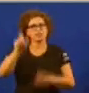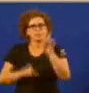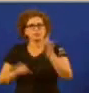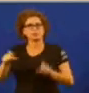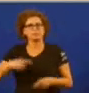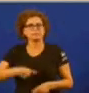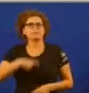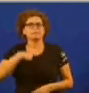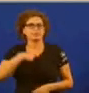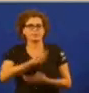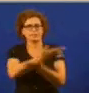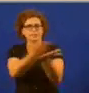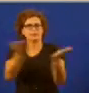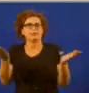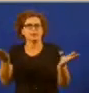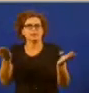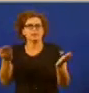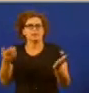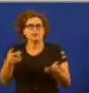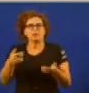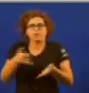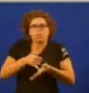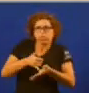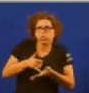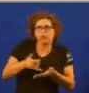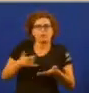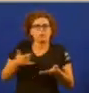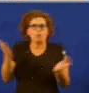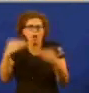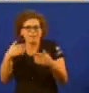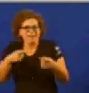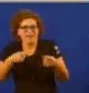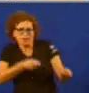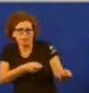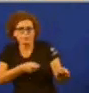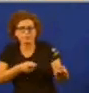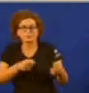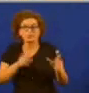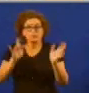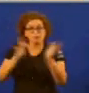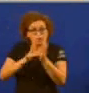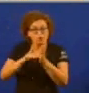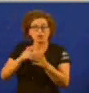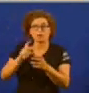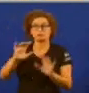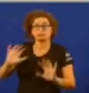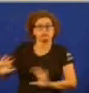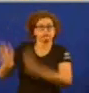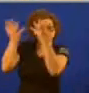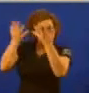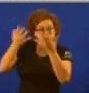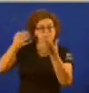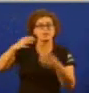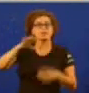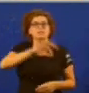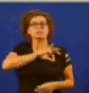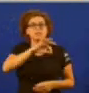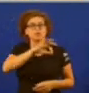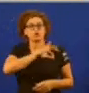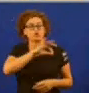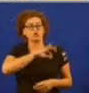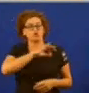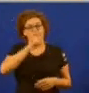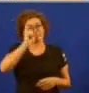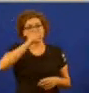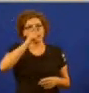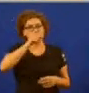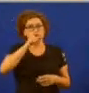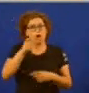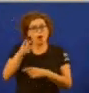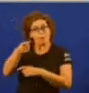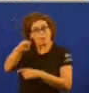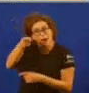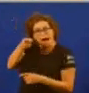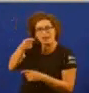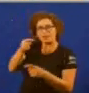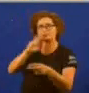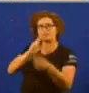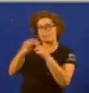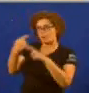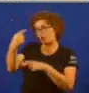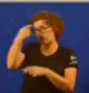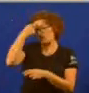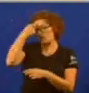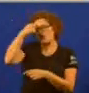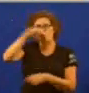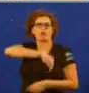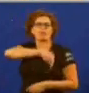civil e indefensa desarmada Cando hai un golpe de Estado, señor Feijó As balas atravesan as conciencias